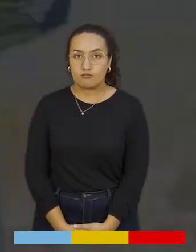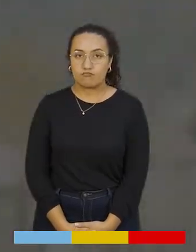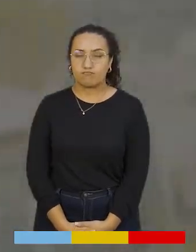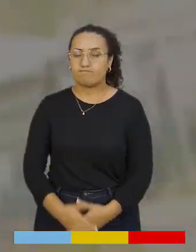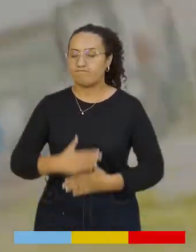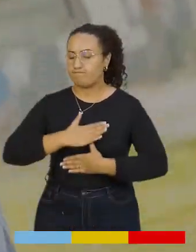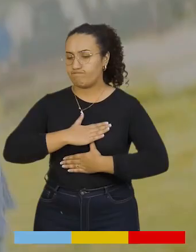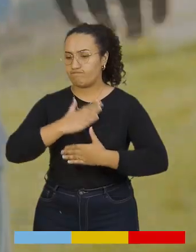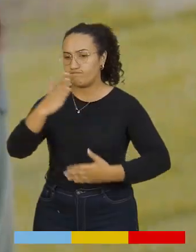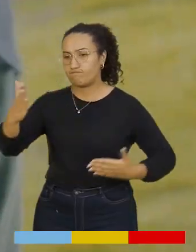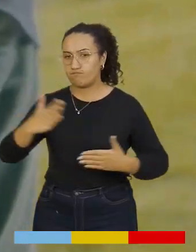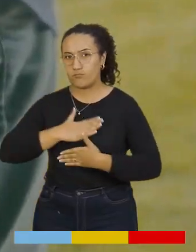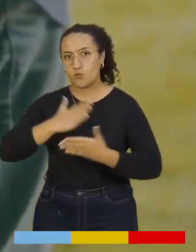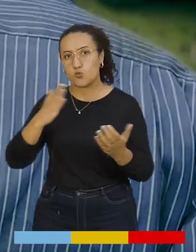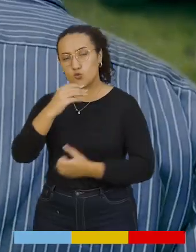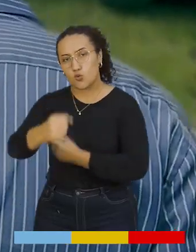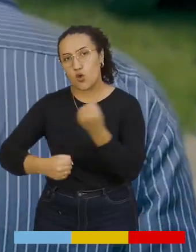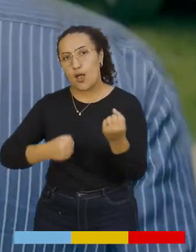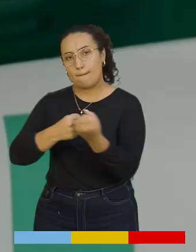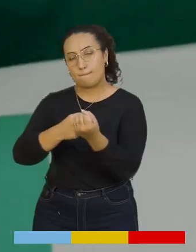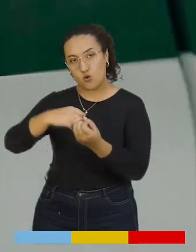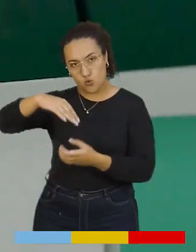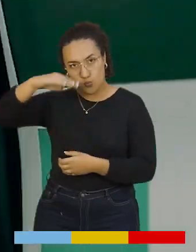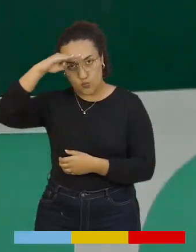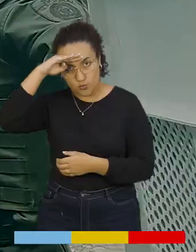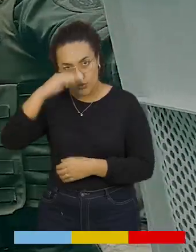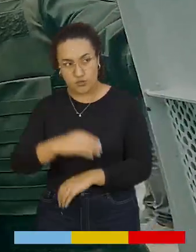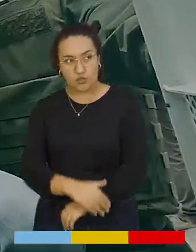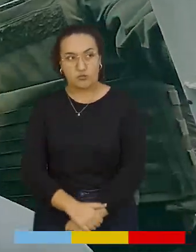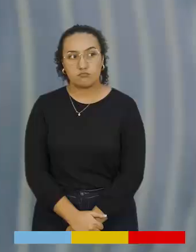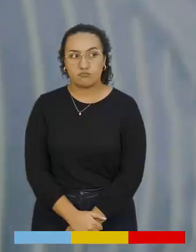De esta manera, contarás con el apoyo de la policía.